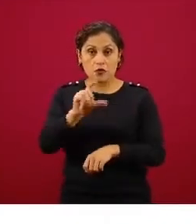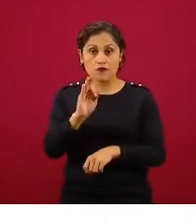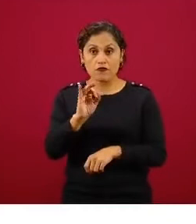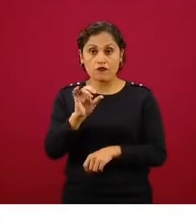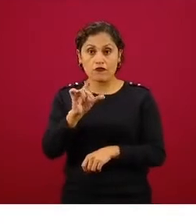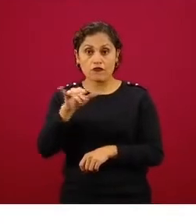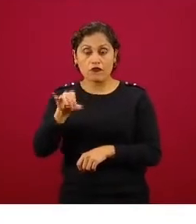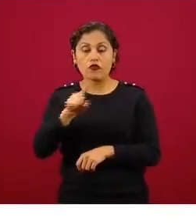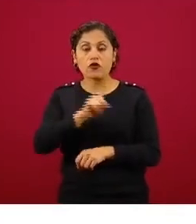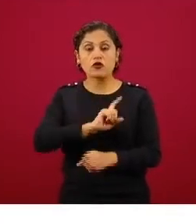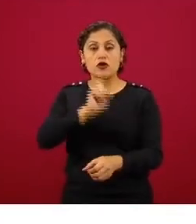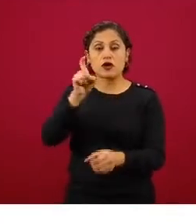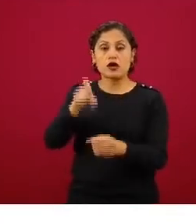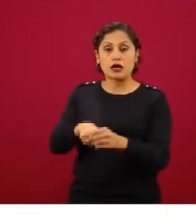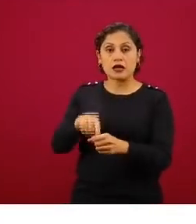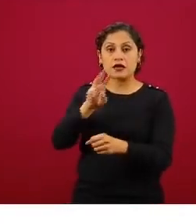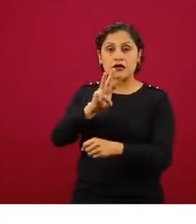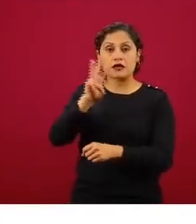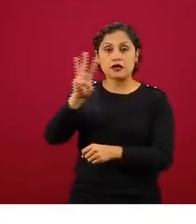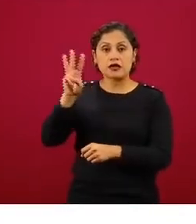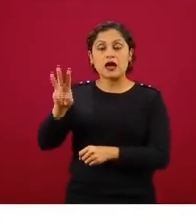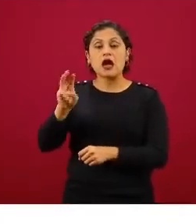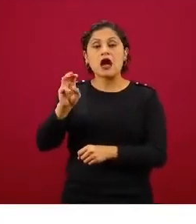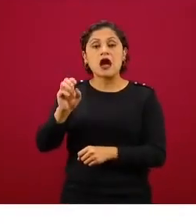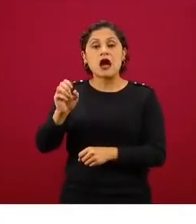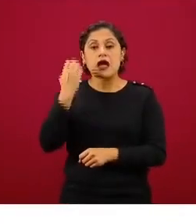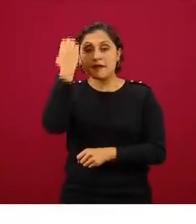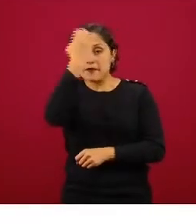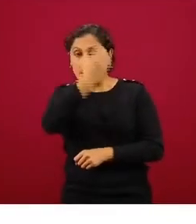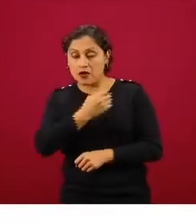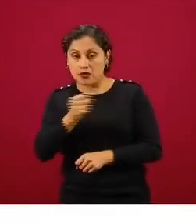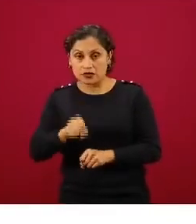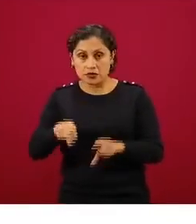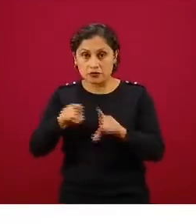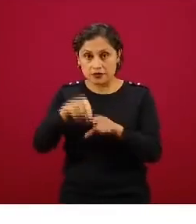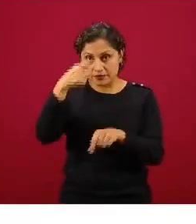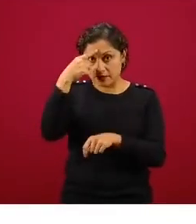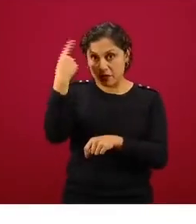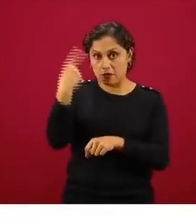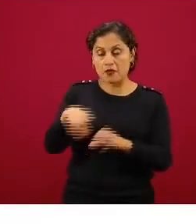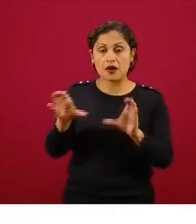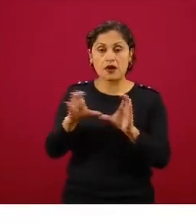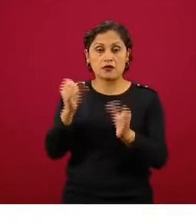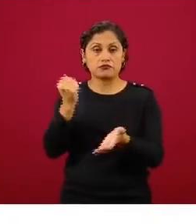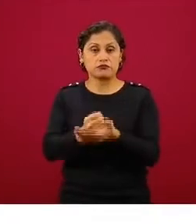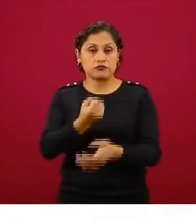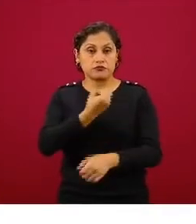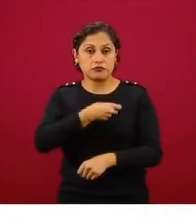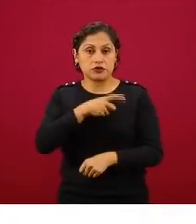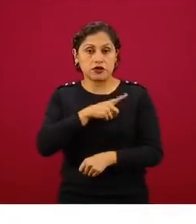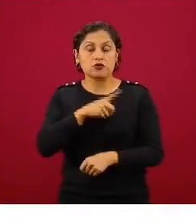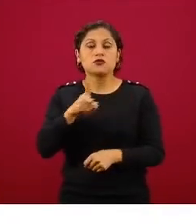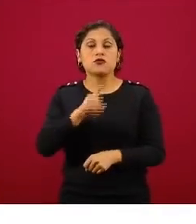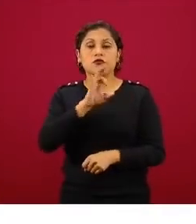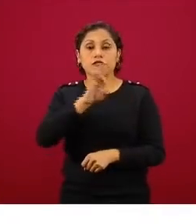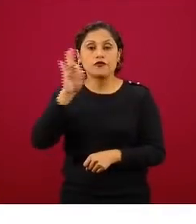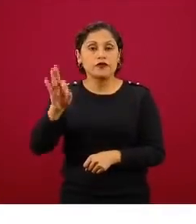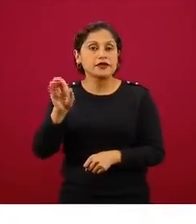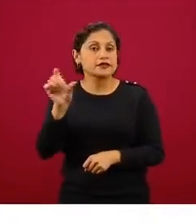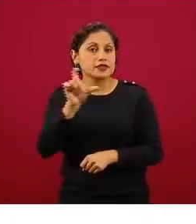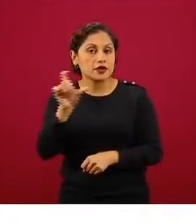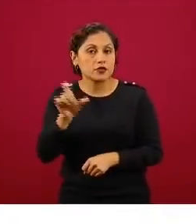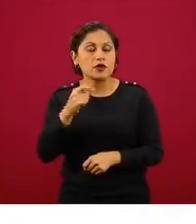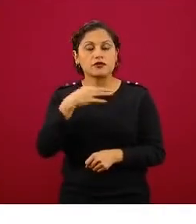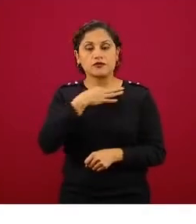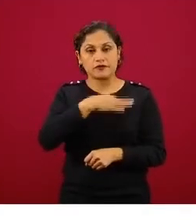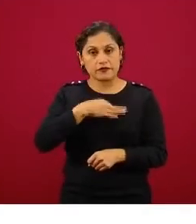autoevaluación del protocolo de seguridad sanitaria, le comentamos lo siguiente, la solicitud ha sido aprobada en tal fecha. Felicidades por haber